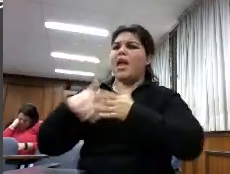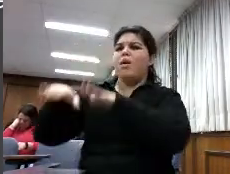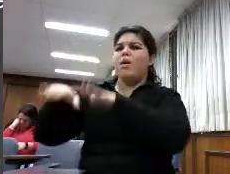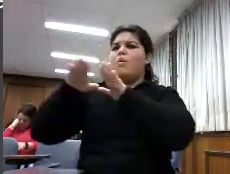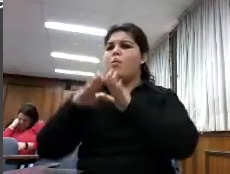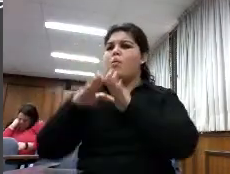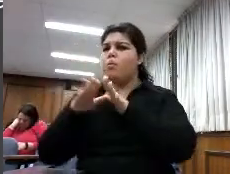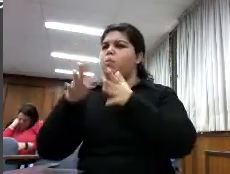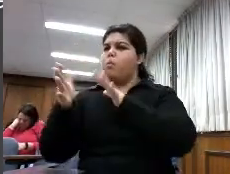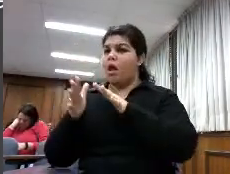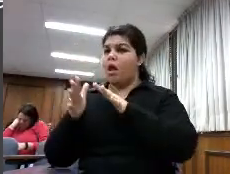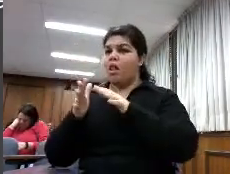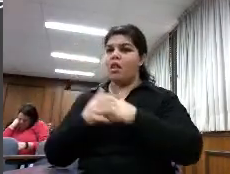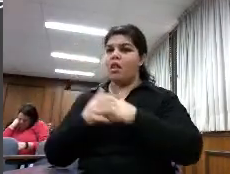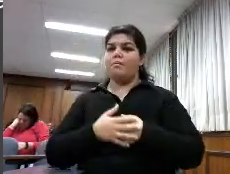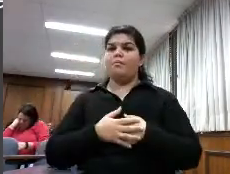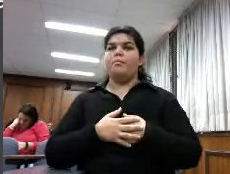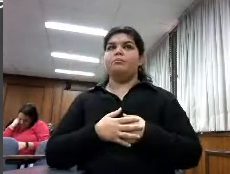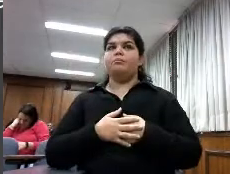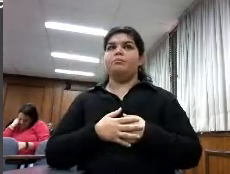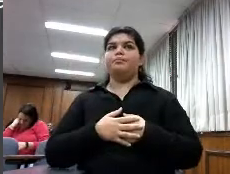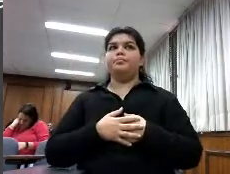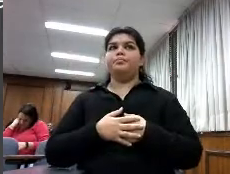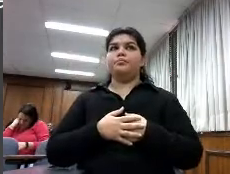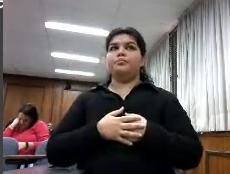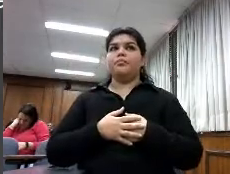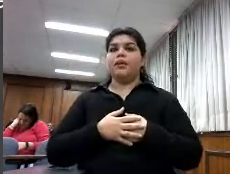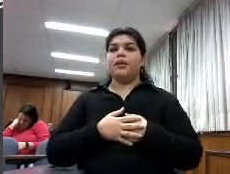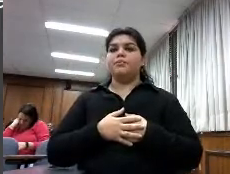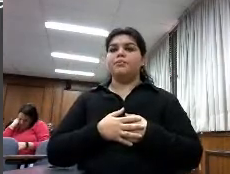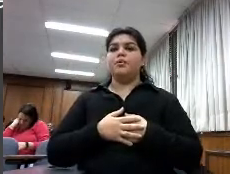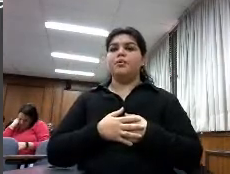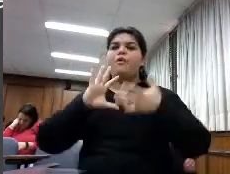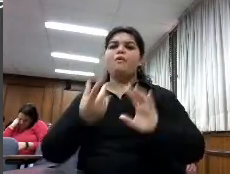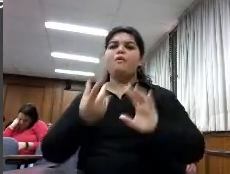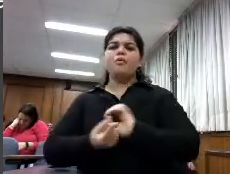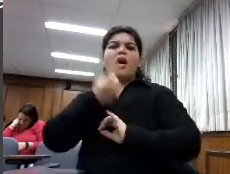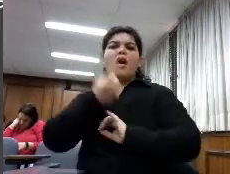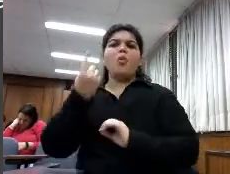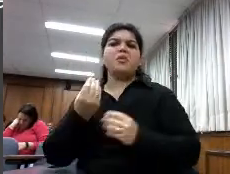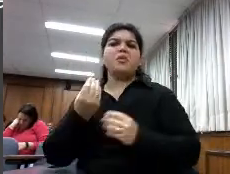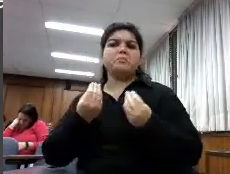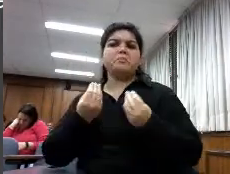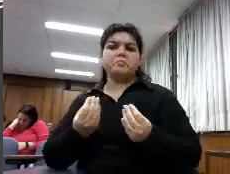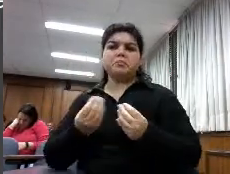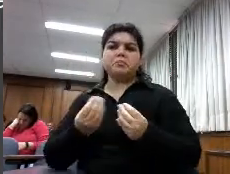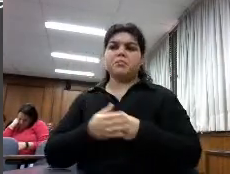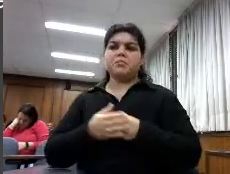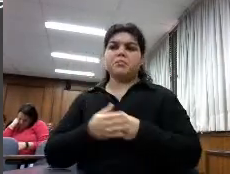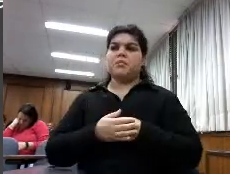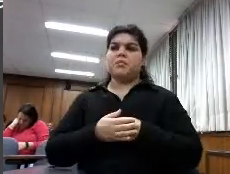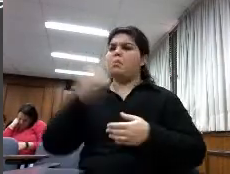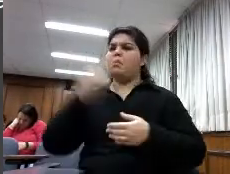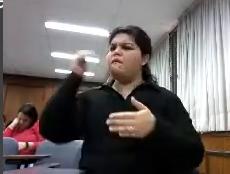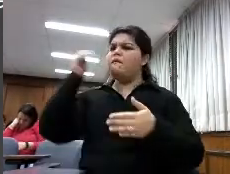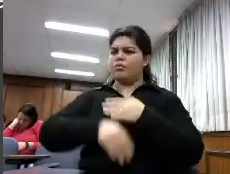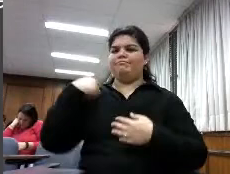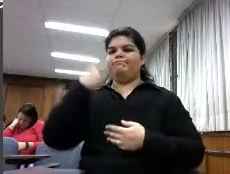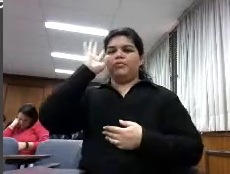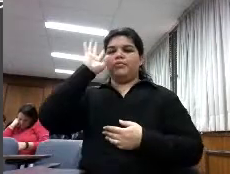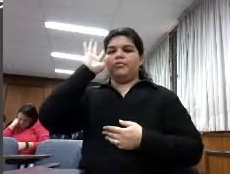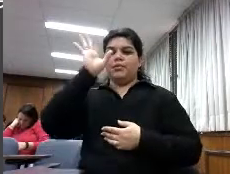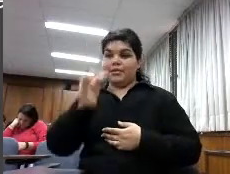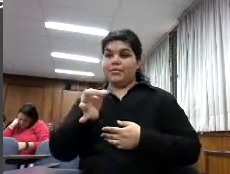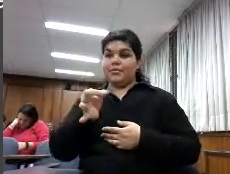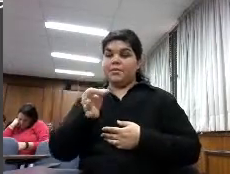pasamos adelante una de las cuestiones que estaban de fondo y que sabíamos claramente era